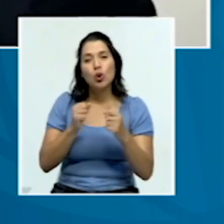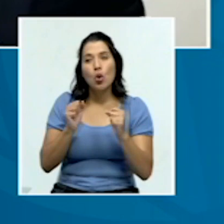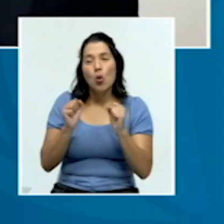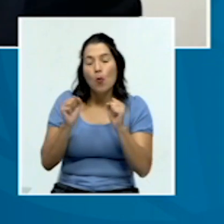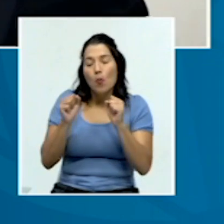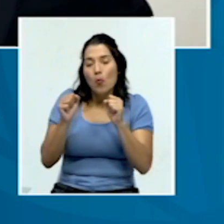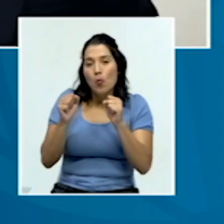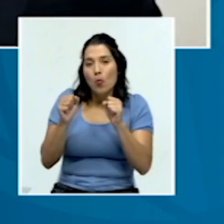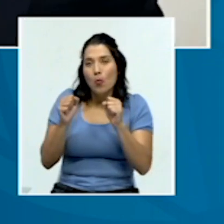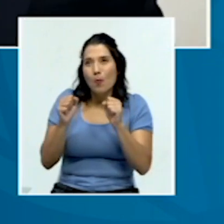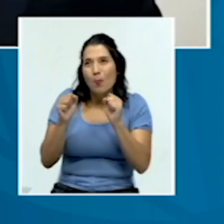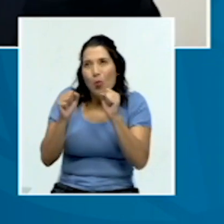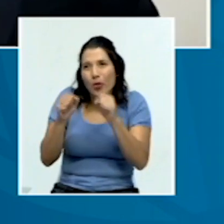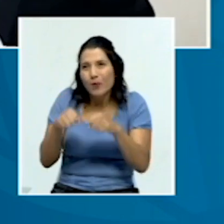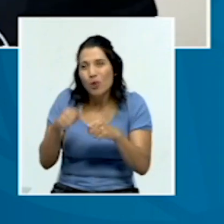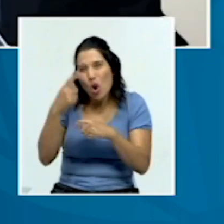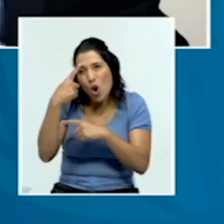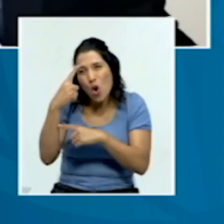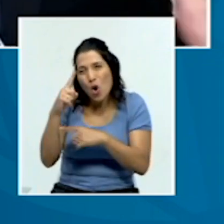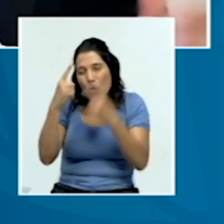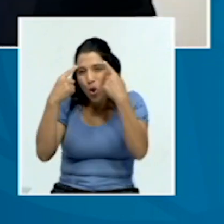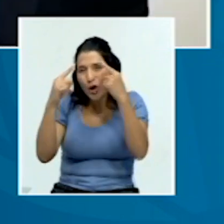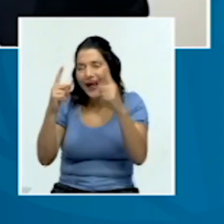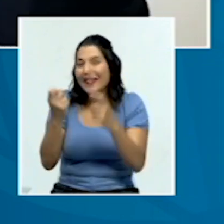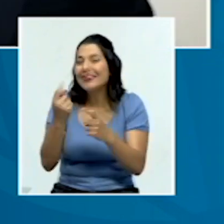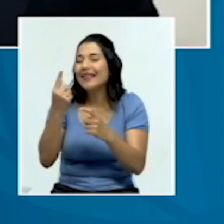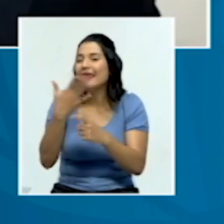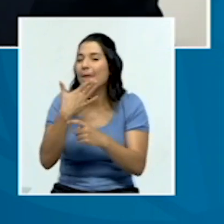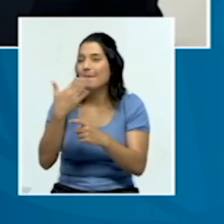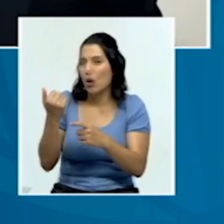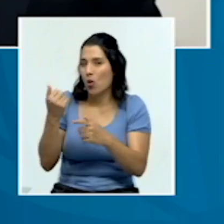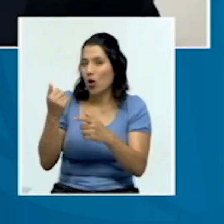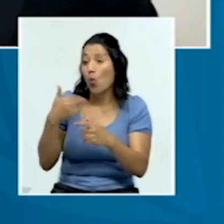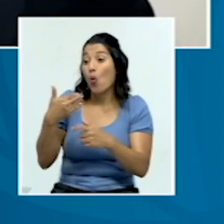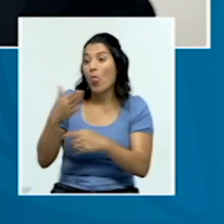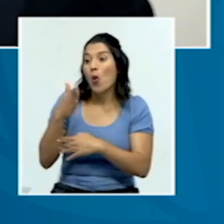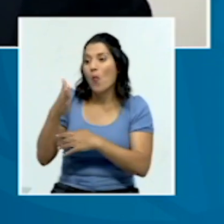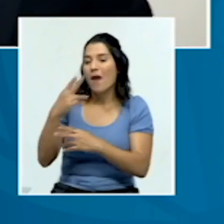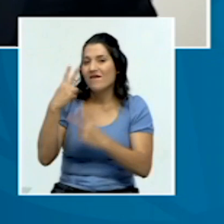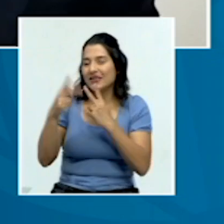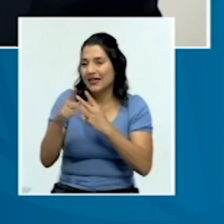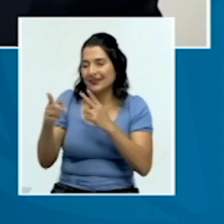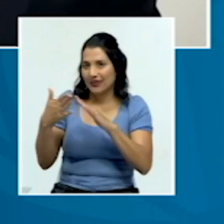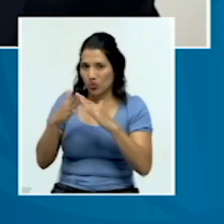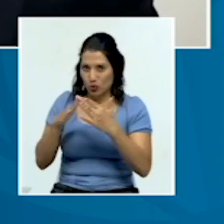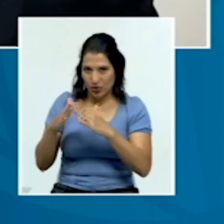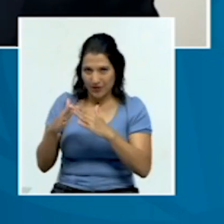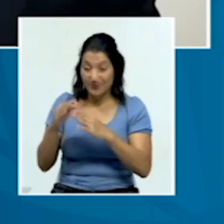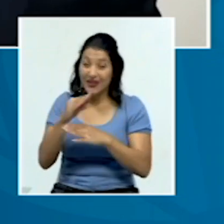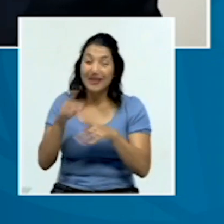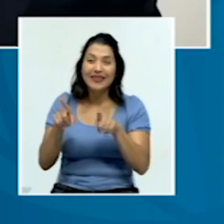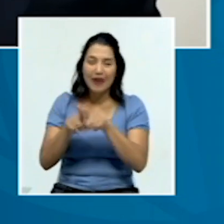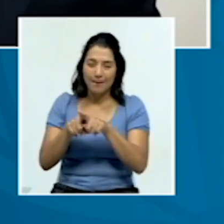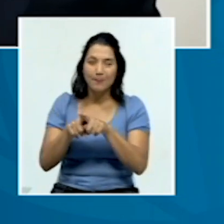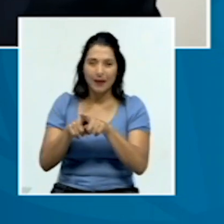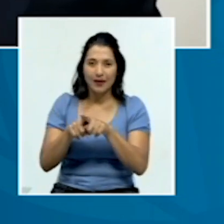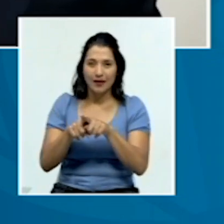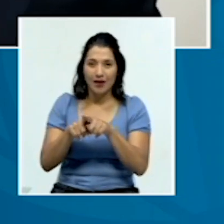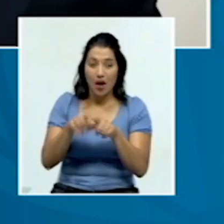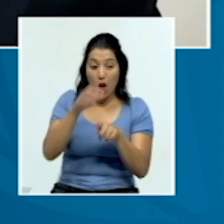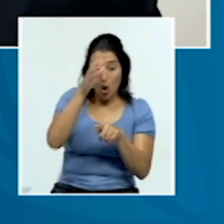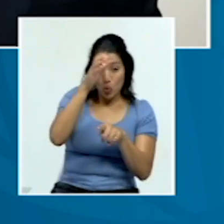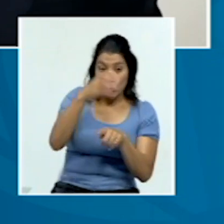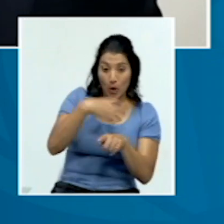alta en estas comunidades y además se suma a la parte cultural, ese choque que se tiene en este